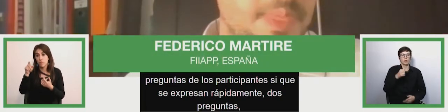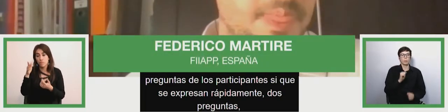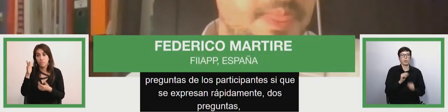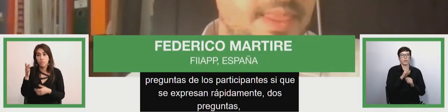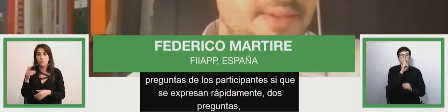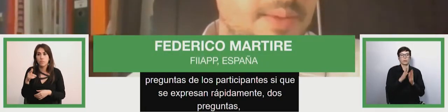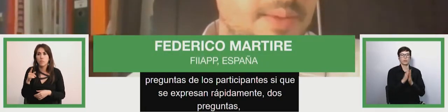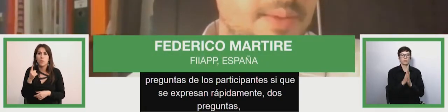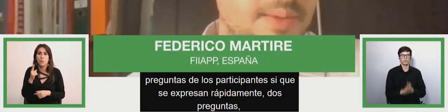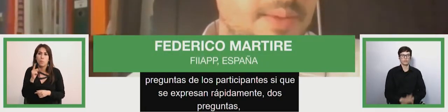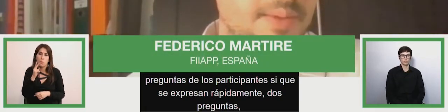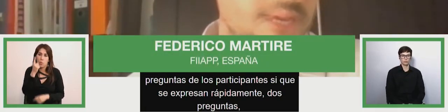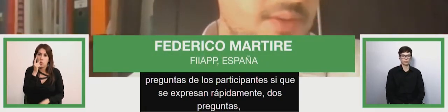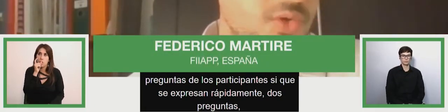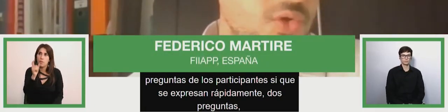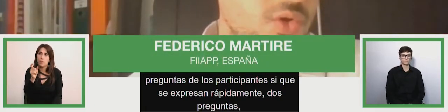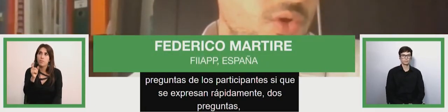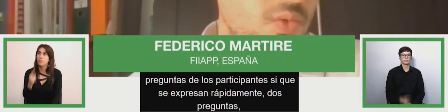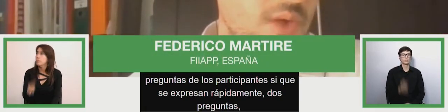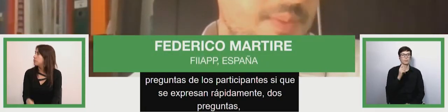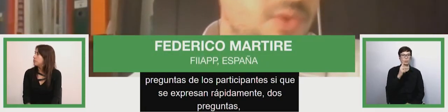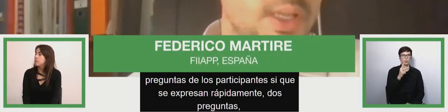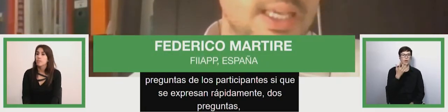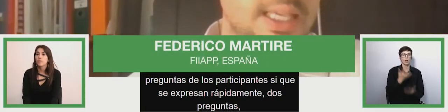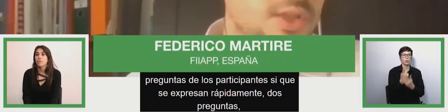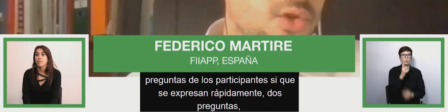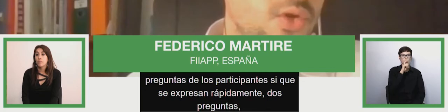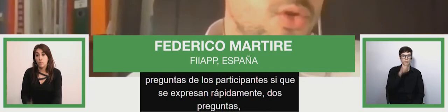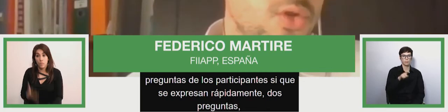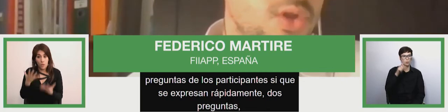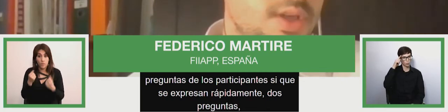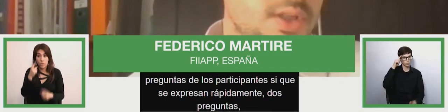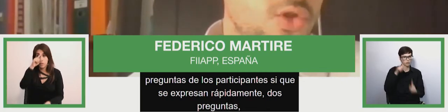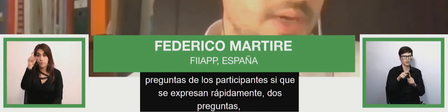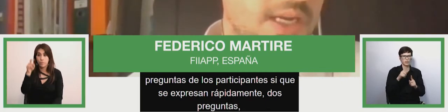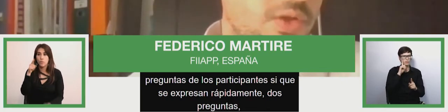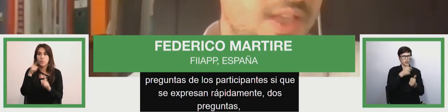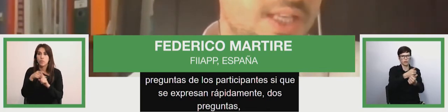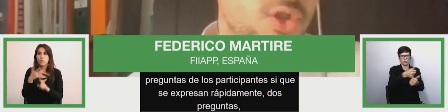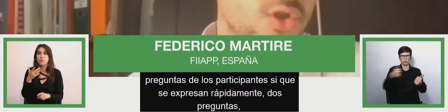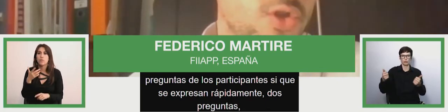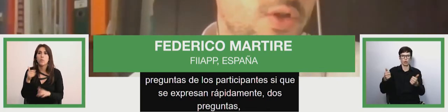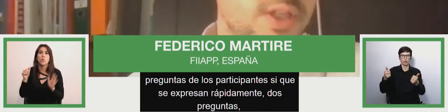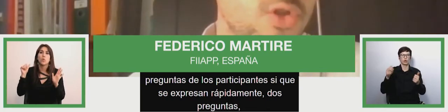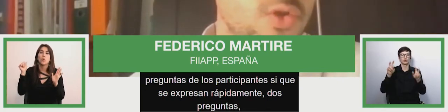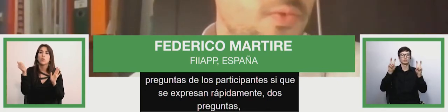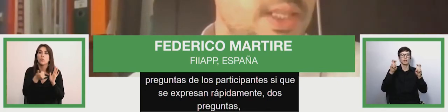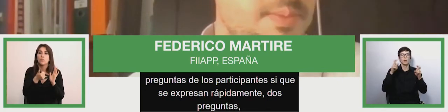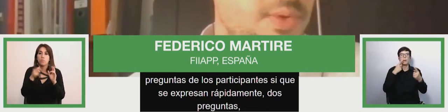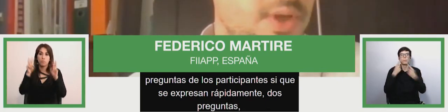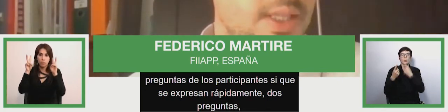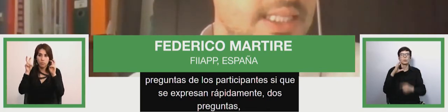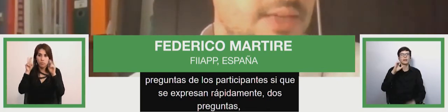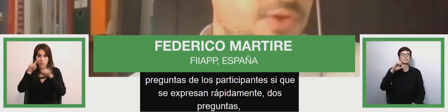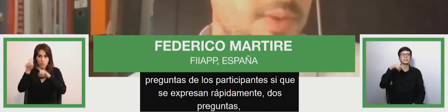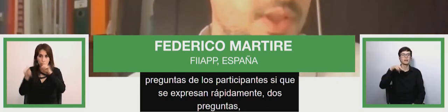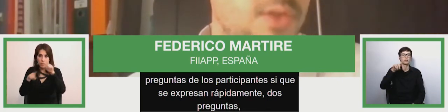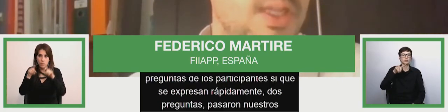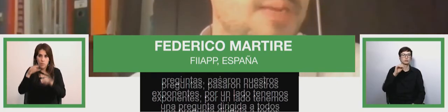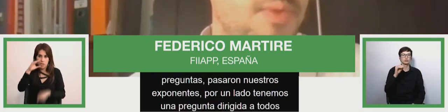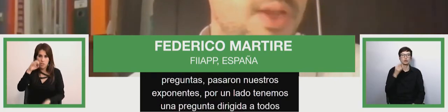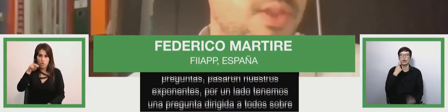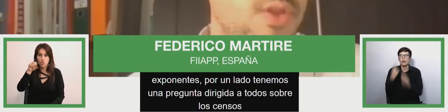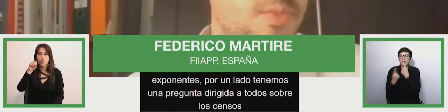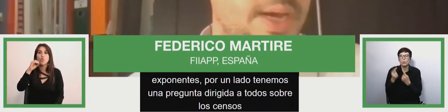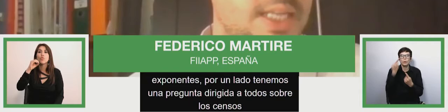a ver por un lado tenemos una pregunta dirigida a todos sobre los censos los censos son fuentes importantes de información